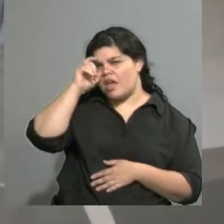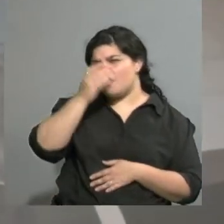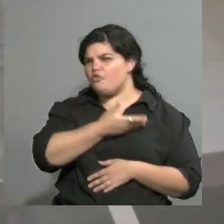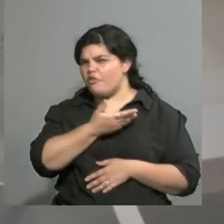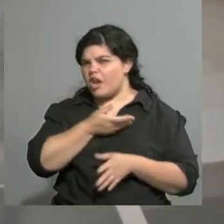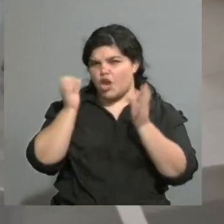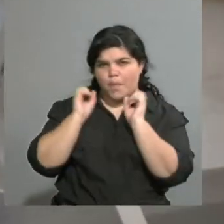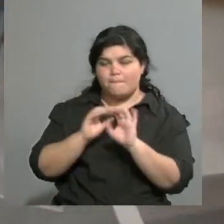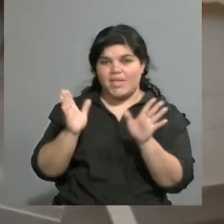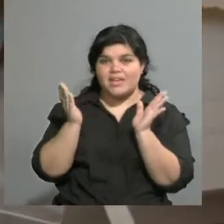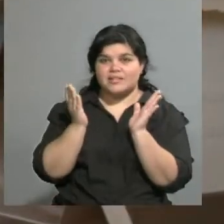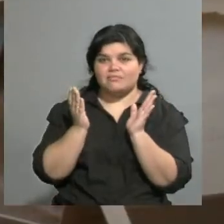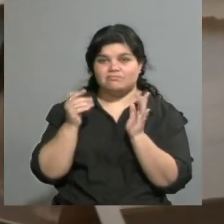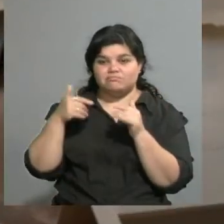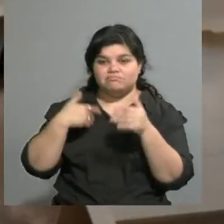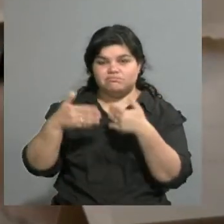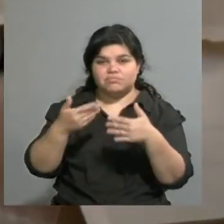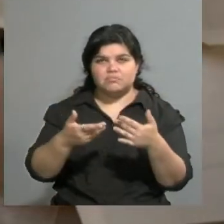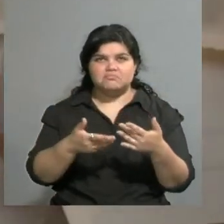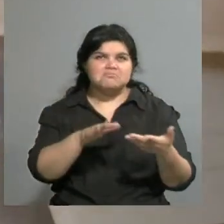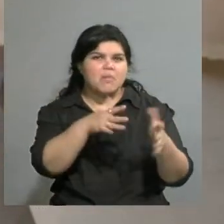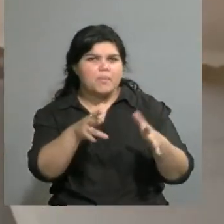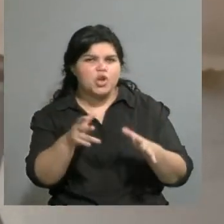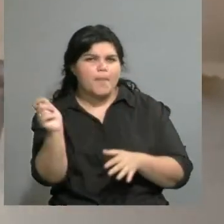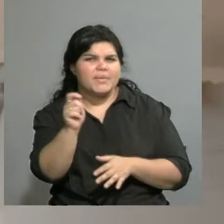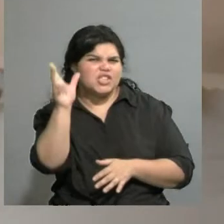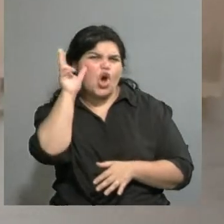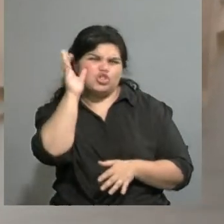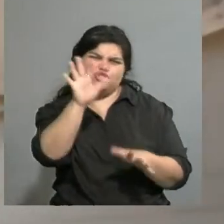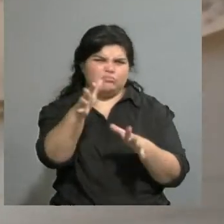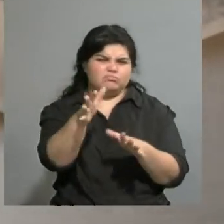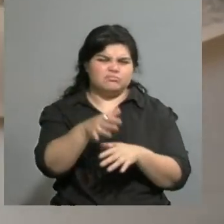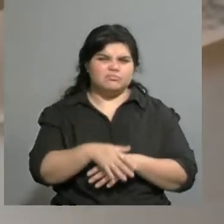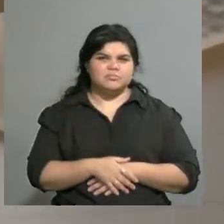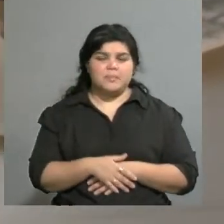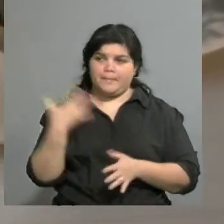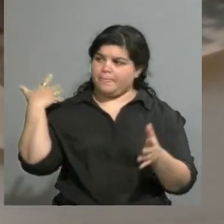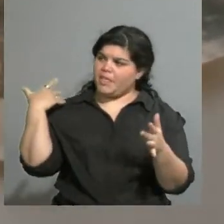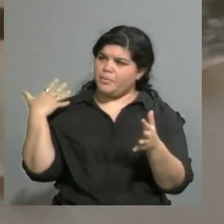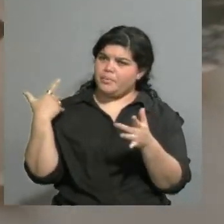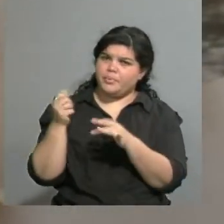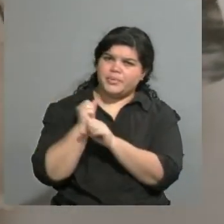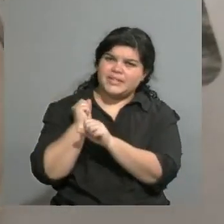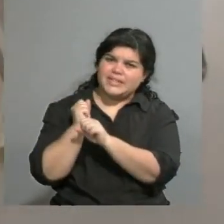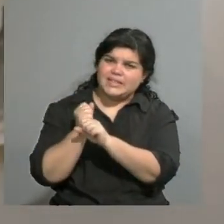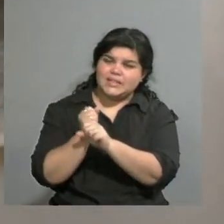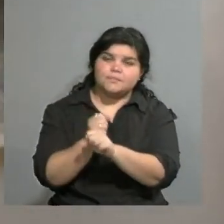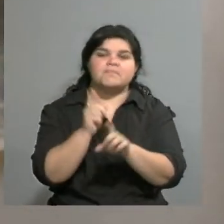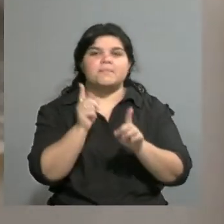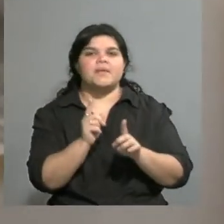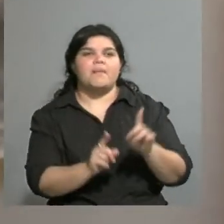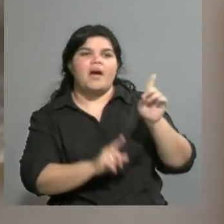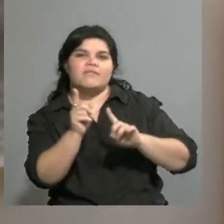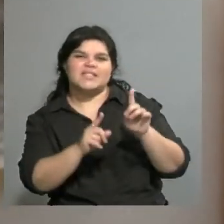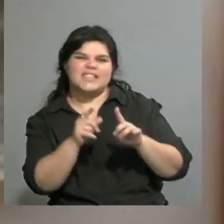sí, quizás 8 meses de trabajo con esta particularidad extraña de que ha sido presencial y